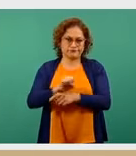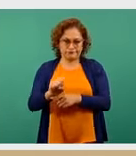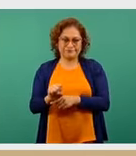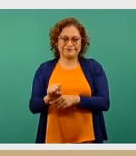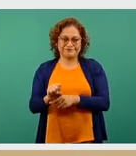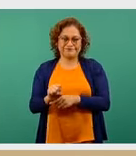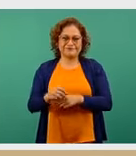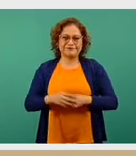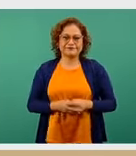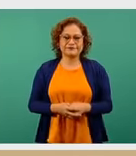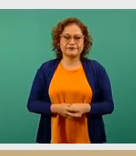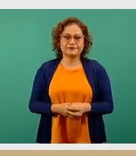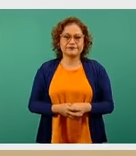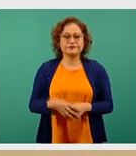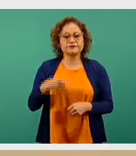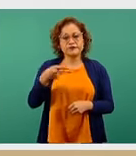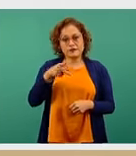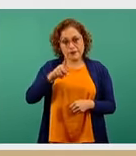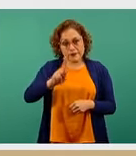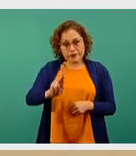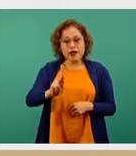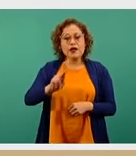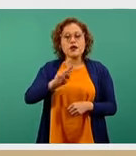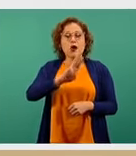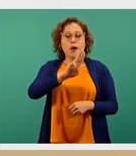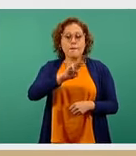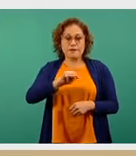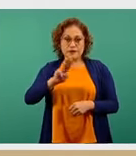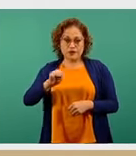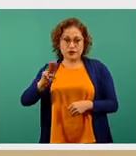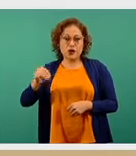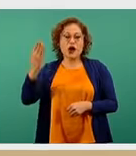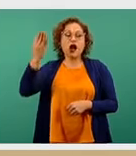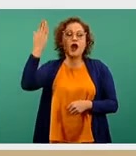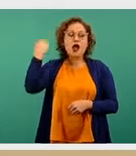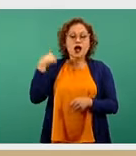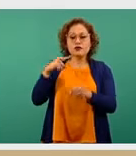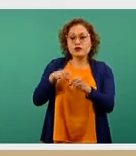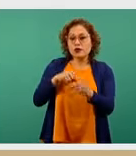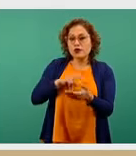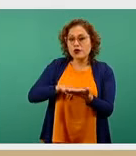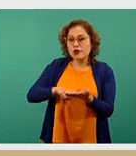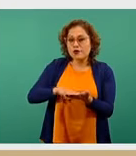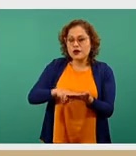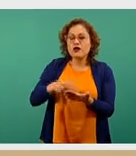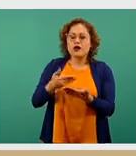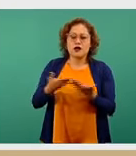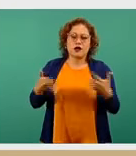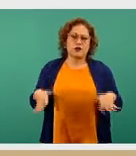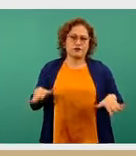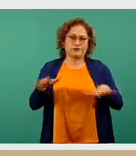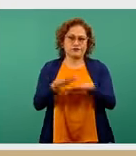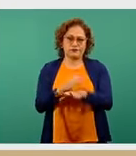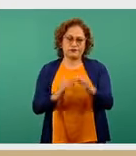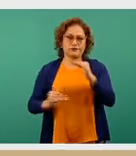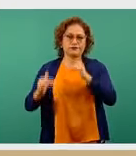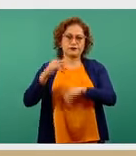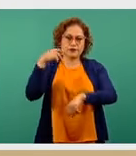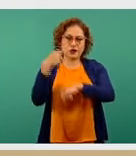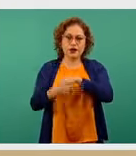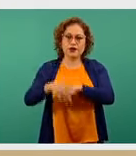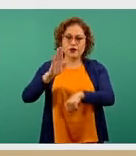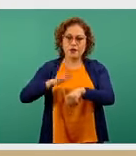verde. Sin embargo, el estado de Michoacán, que también estaba en color verde, pues bueno, sube un nivel de riesgo al color